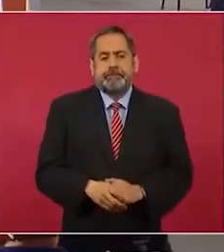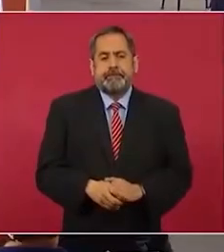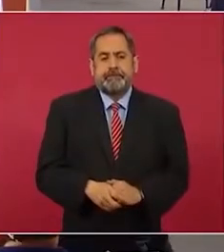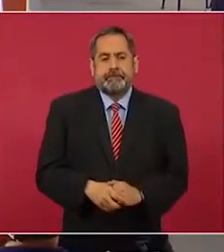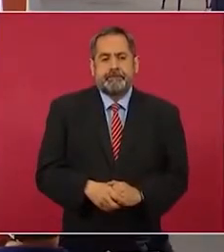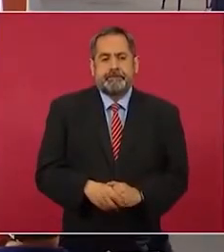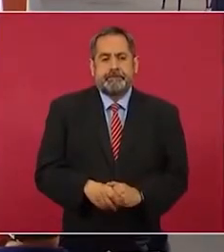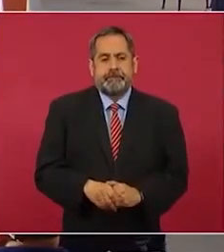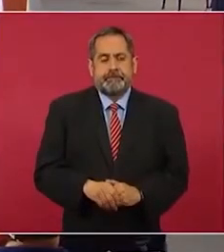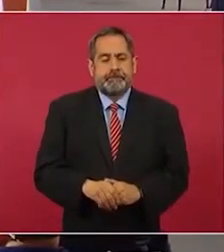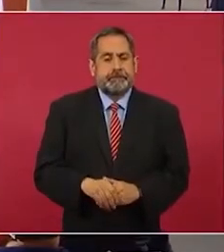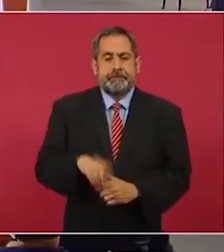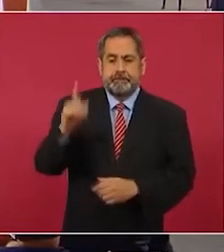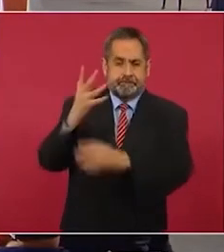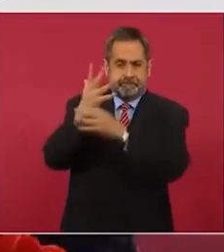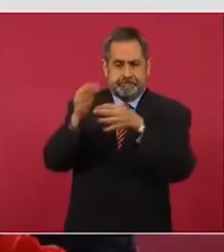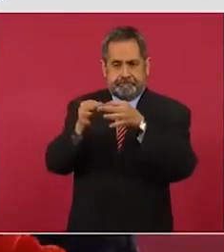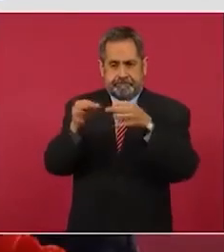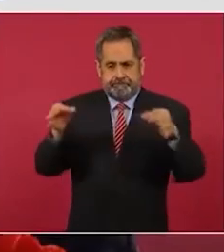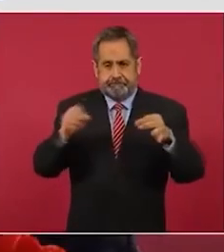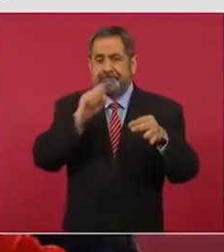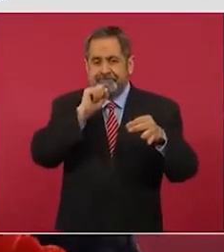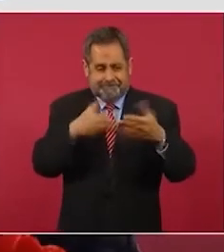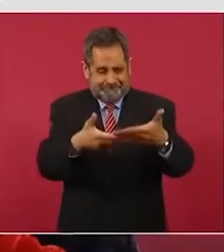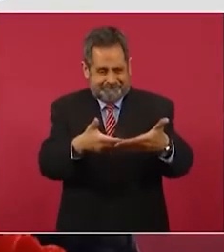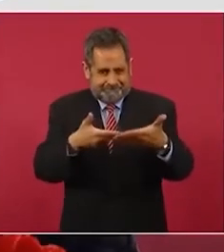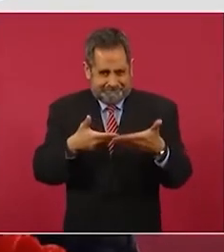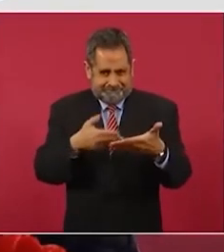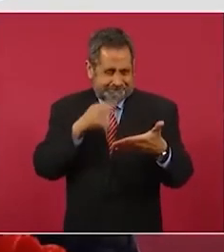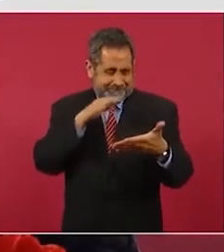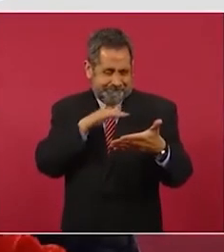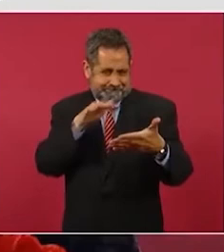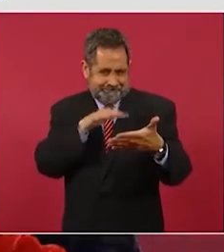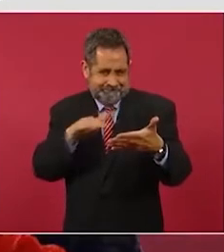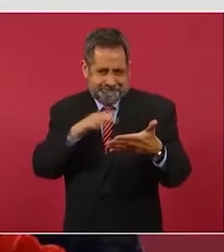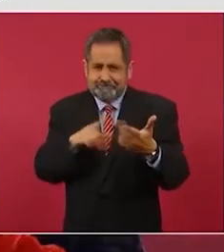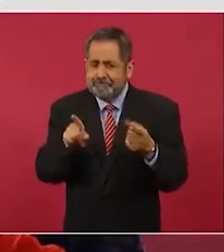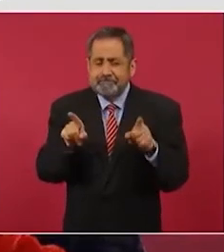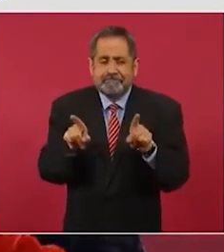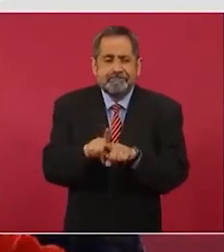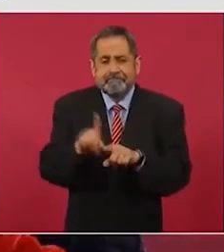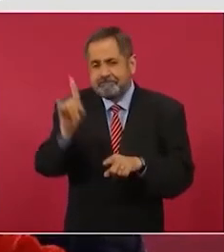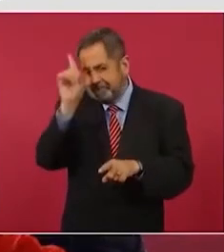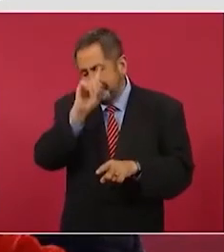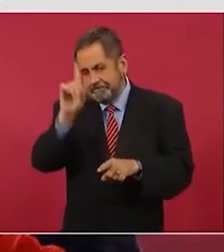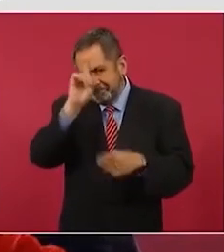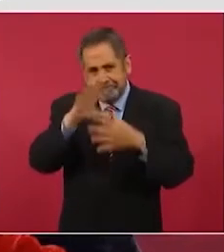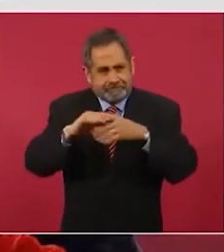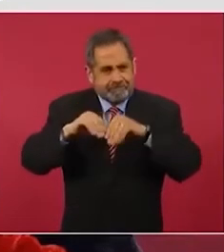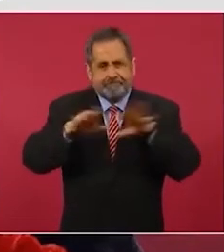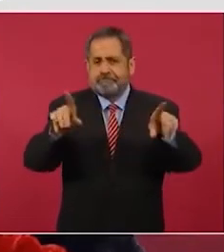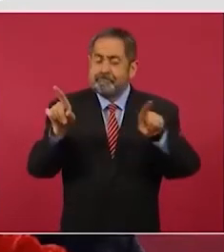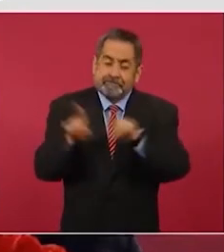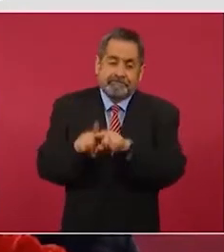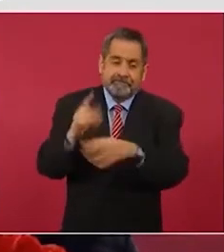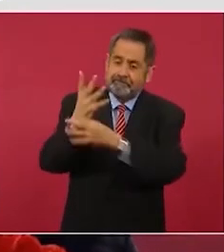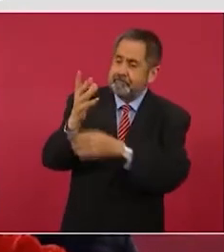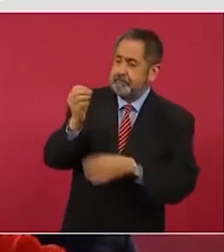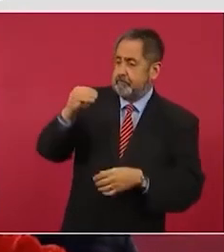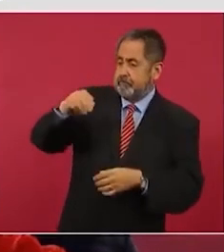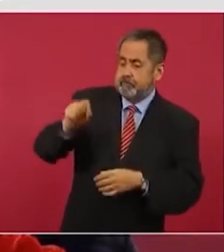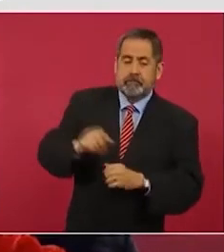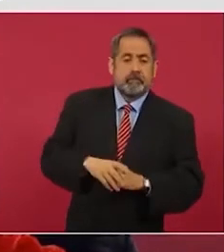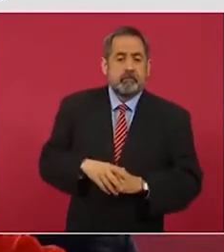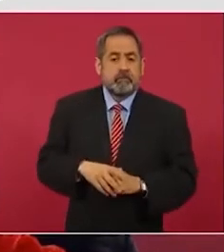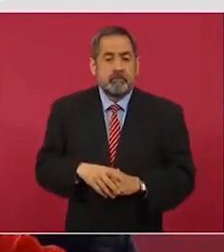esta es una frase del propio documento que resume la recomendación y como pueden ver dice que